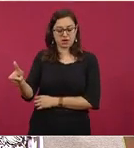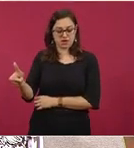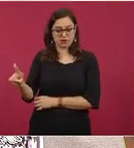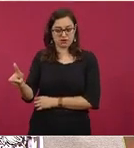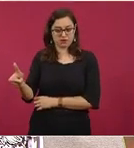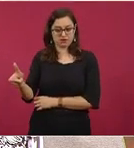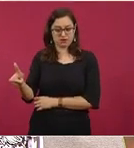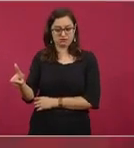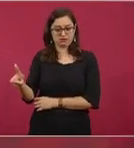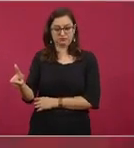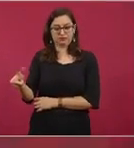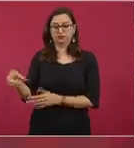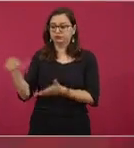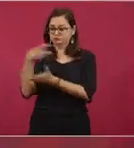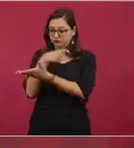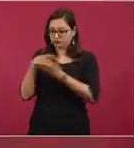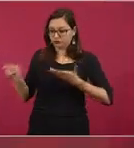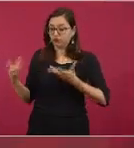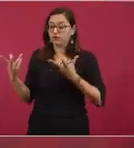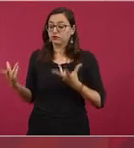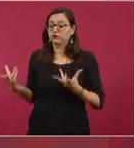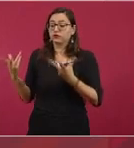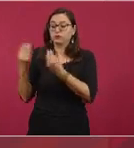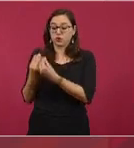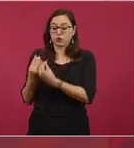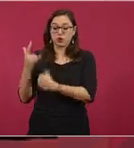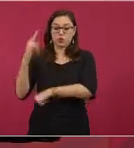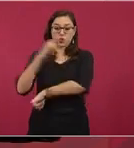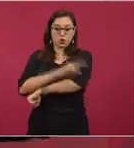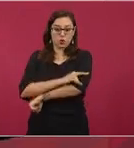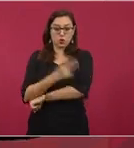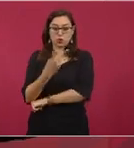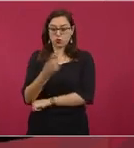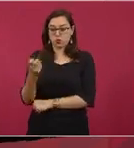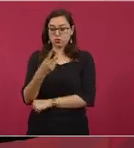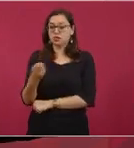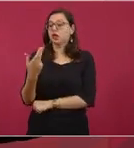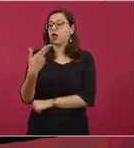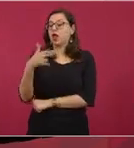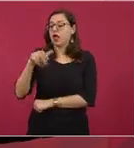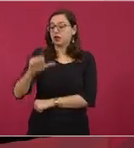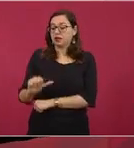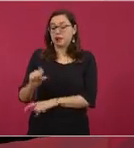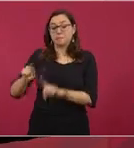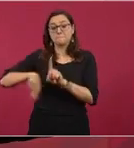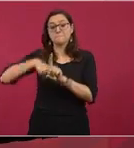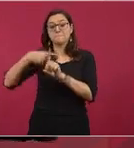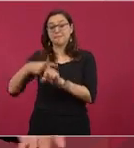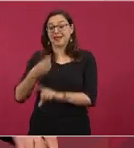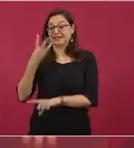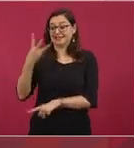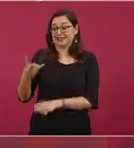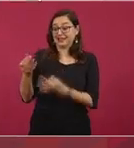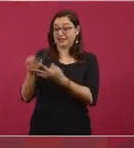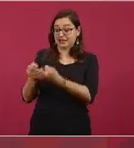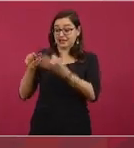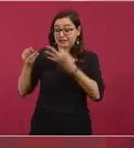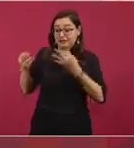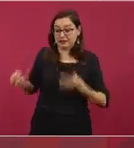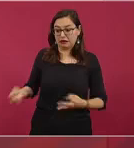del estado y se une con las 200 hectáreas del